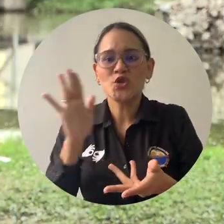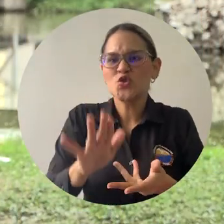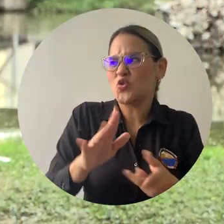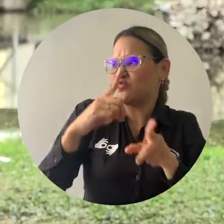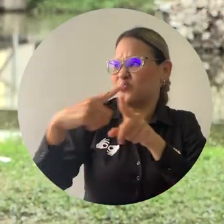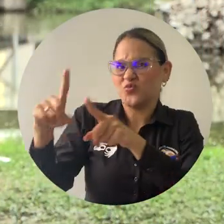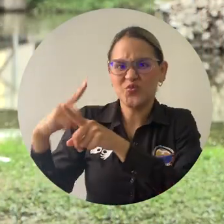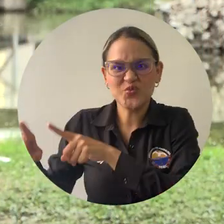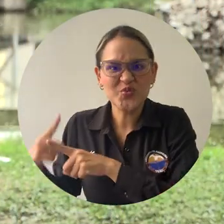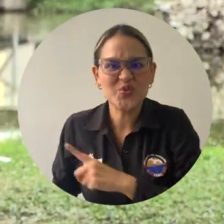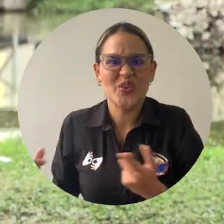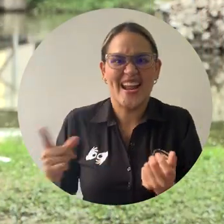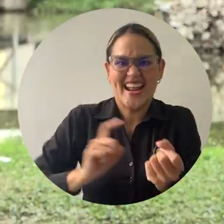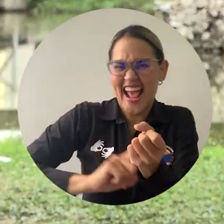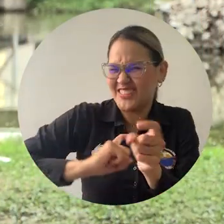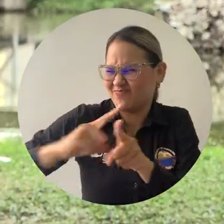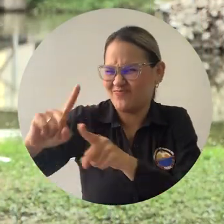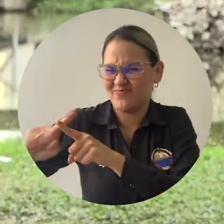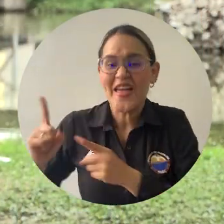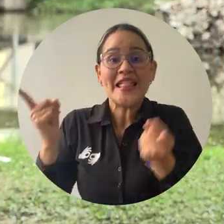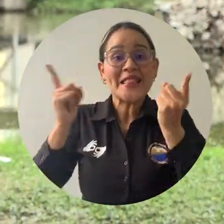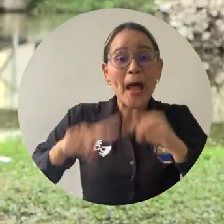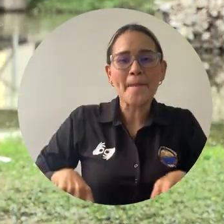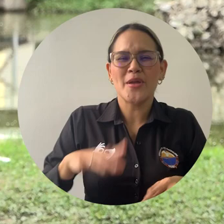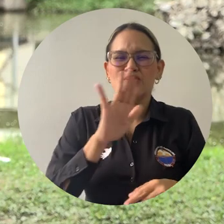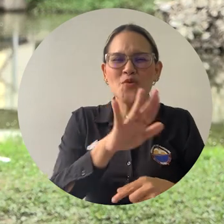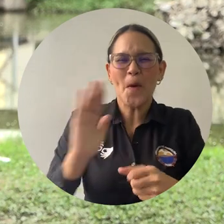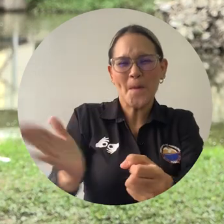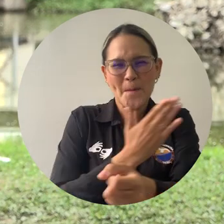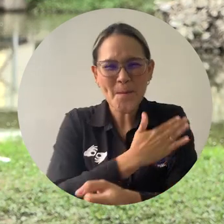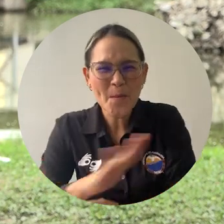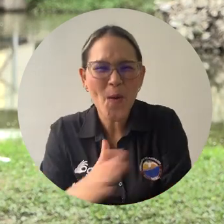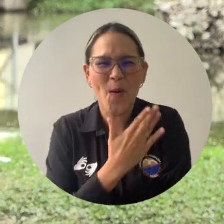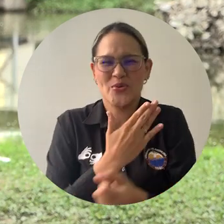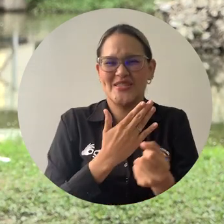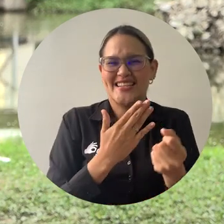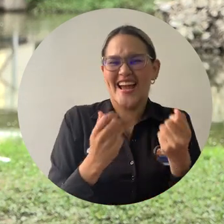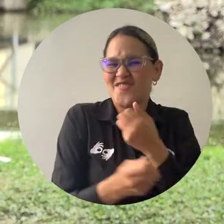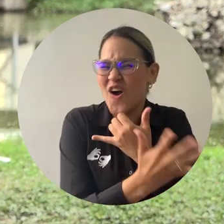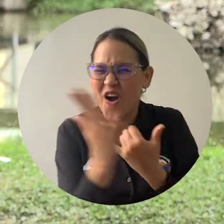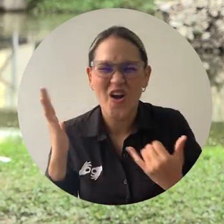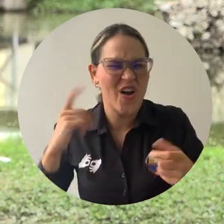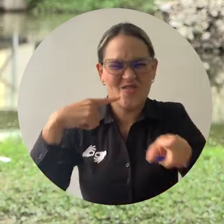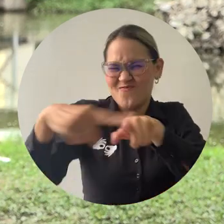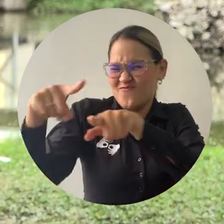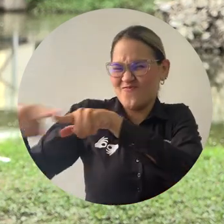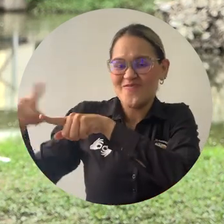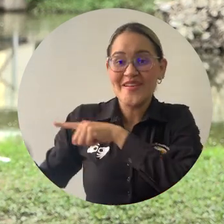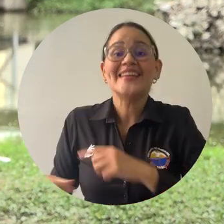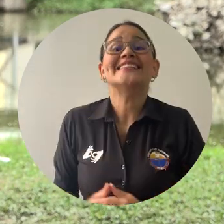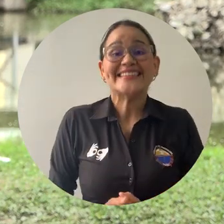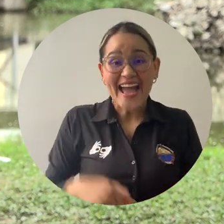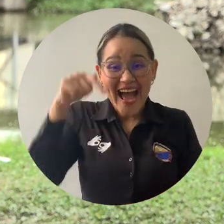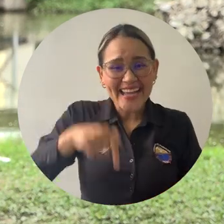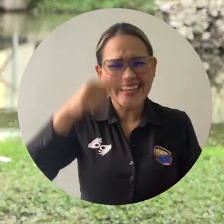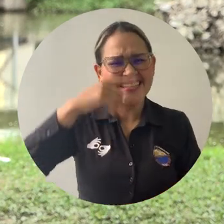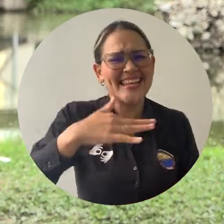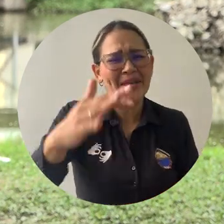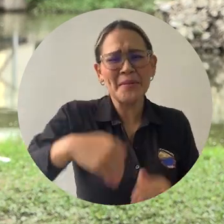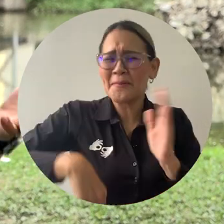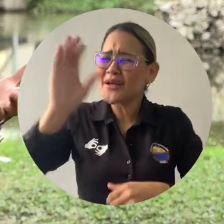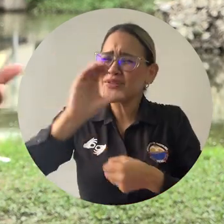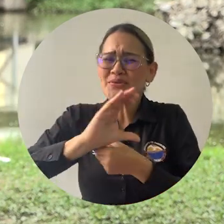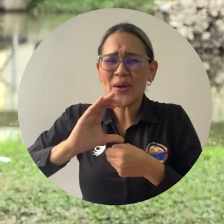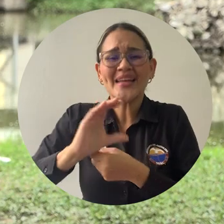de la riqueza gastronómica, folclórica. Santa Marta es mucho más que sus playas, es un espacio y un escenario donde cumplir los sueños, donde encontrar